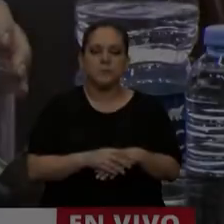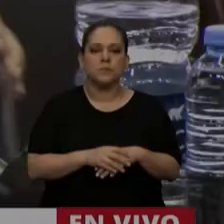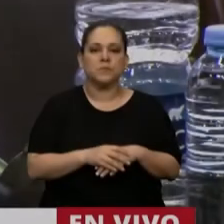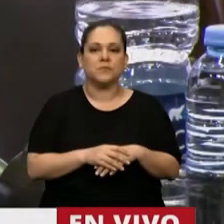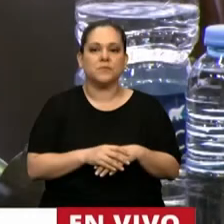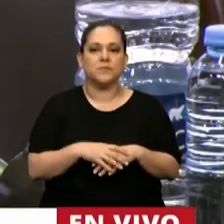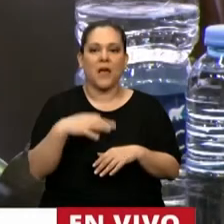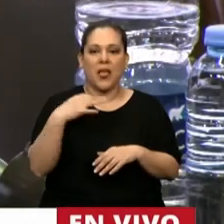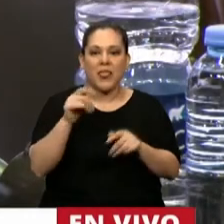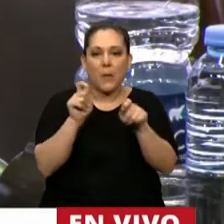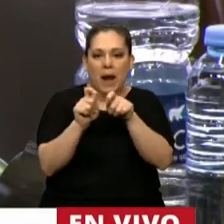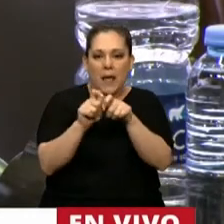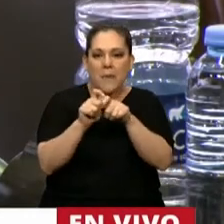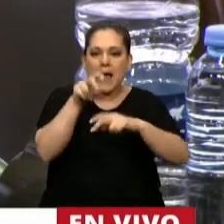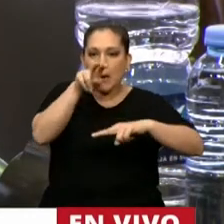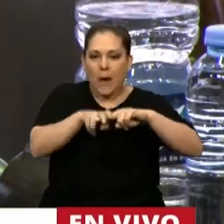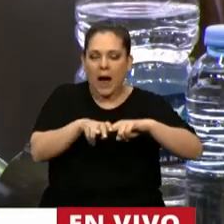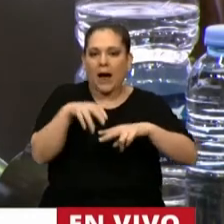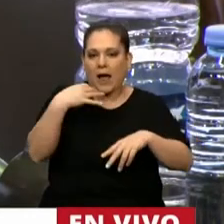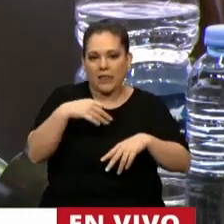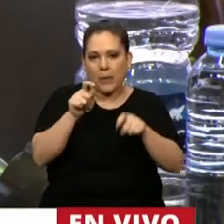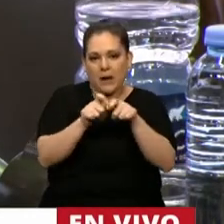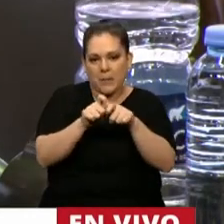No, va a haber que hacer reparación de bancas, presidente.